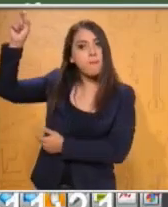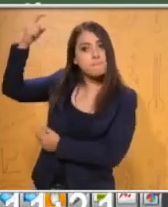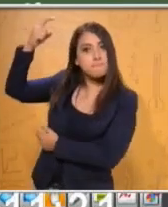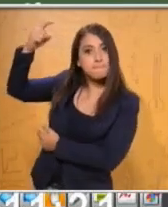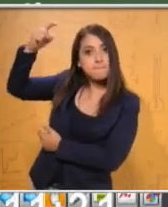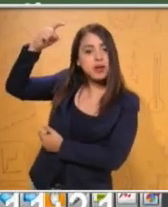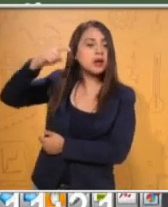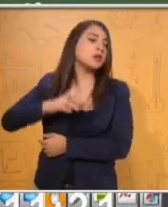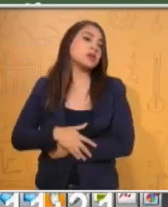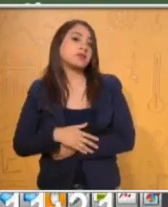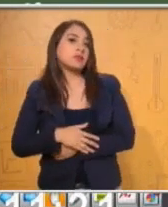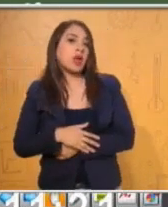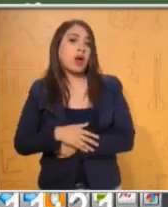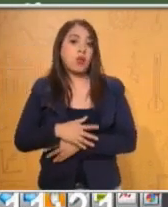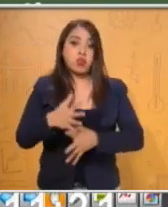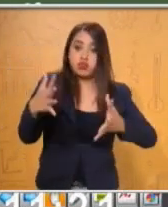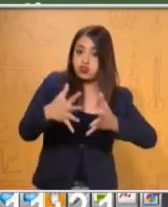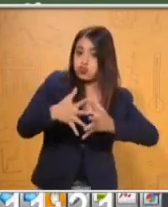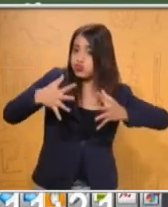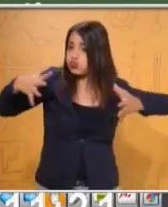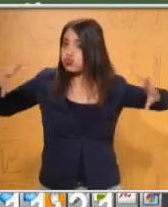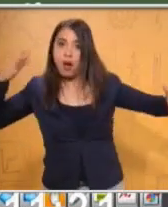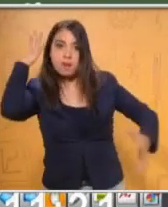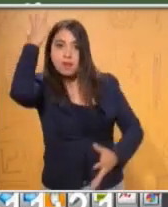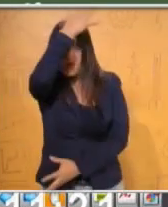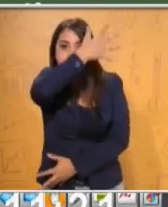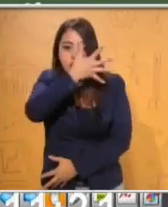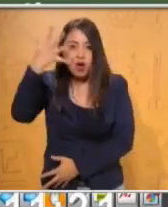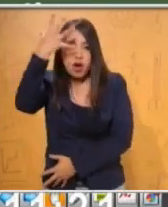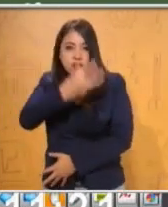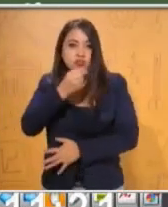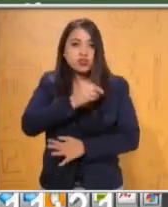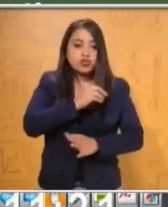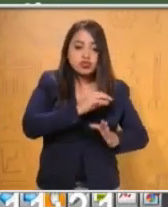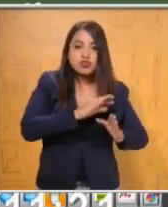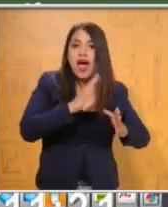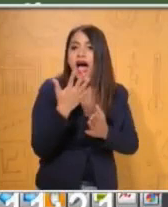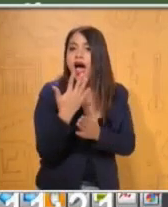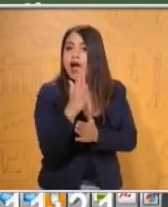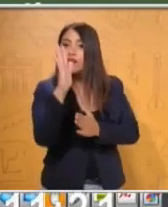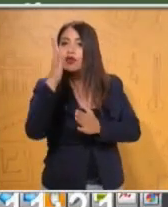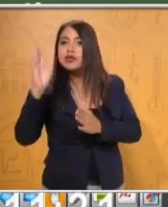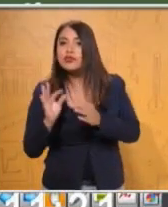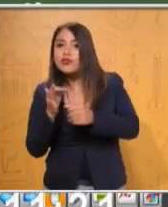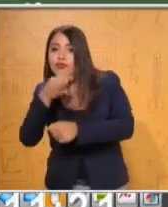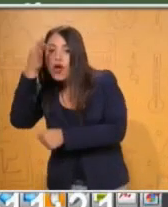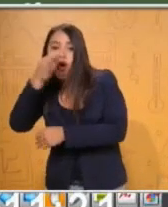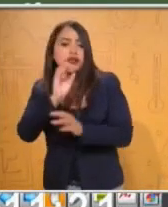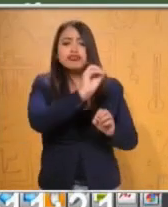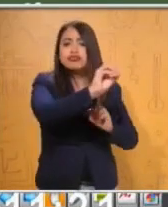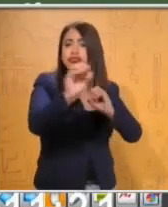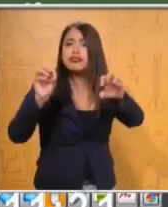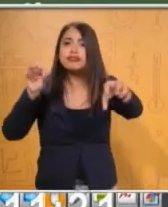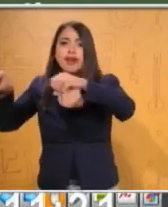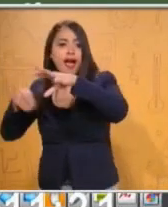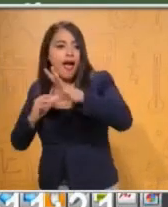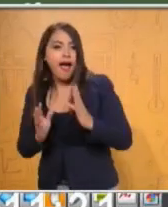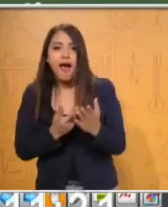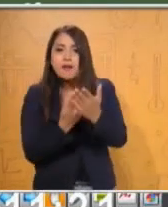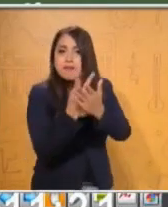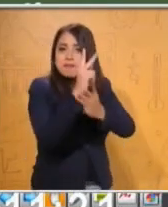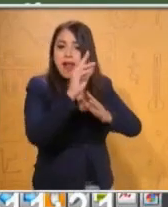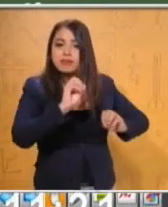con arbustos de flores y cubierto de césped verde y suave. Por aquí y por allá, entre la hierba,